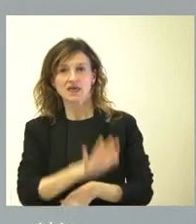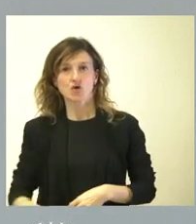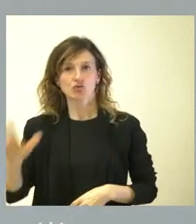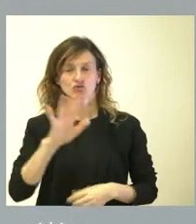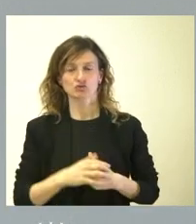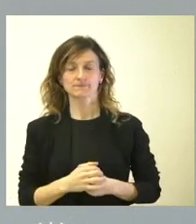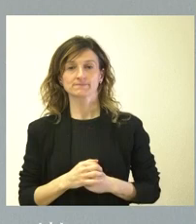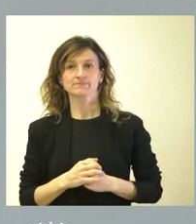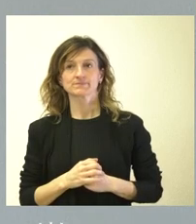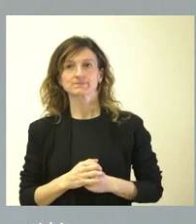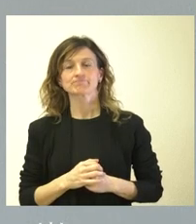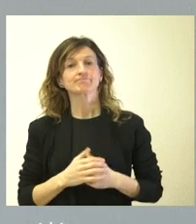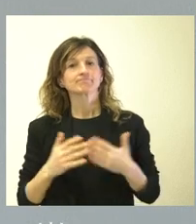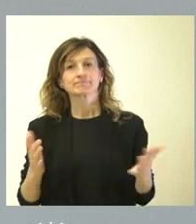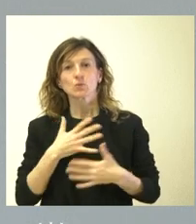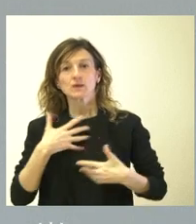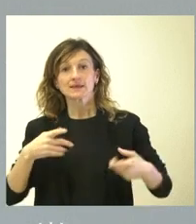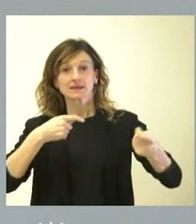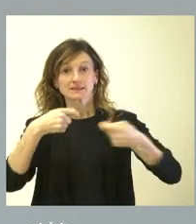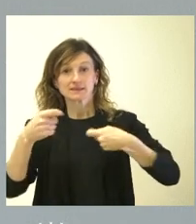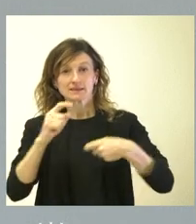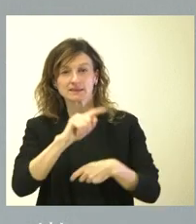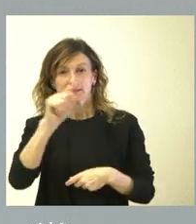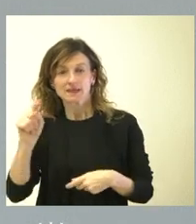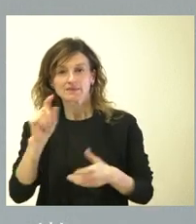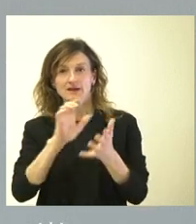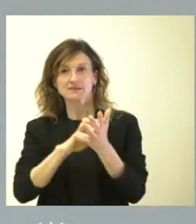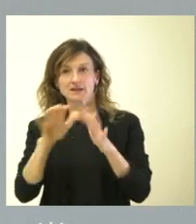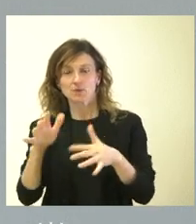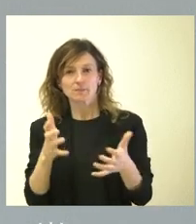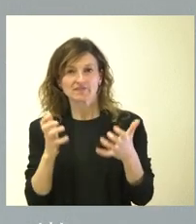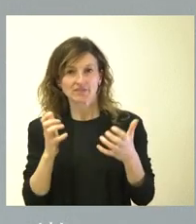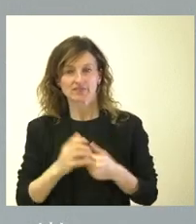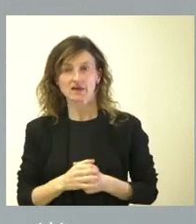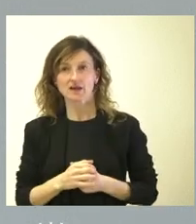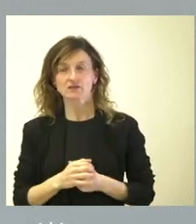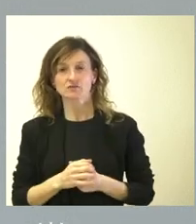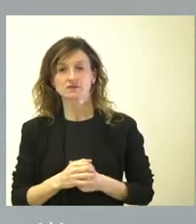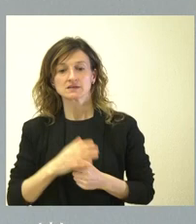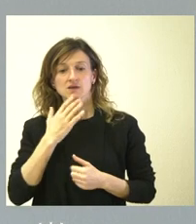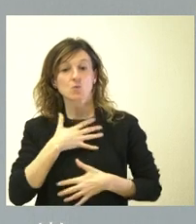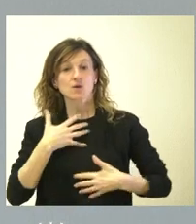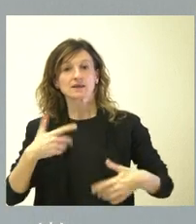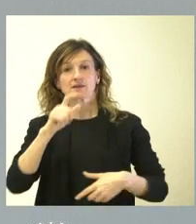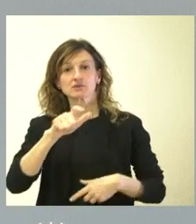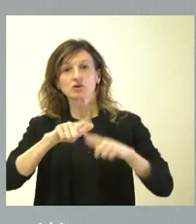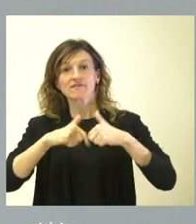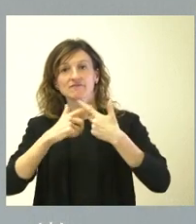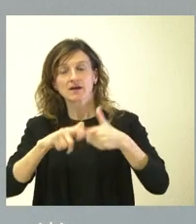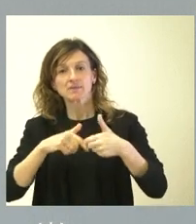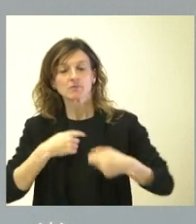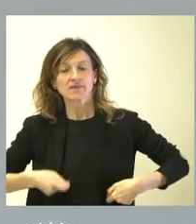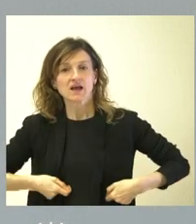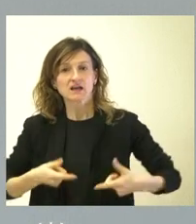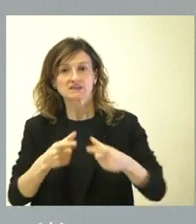Castilla y León y, por tanto, cualquier establecimiento de Castilla y León es beneficiario a la hora de que cualquier persona, cualquier familia pueda ahí gastar